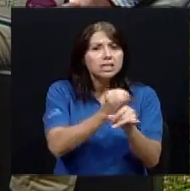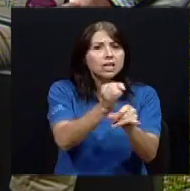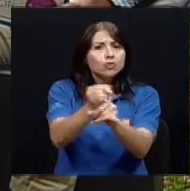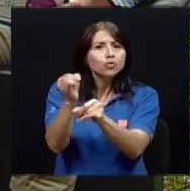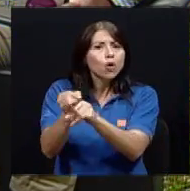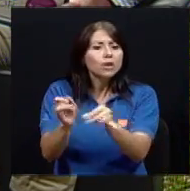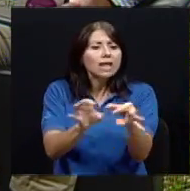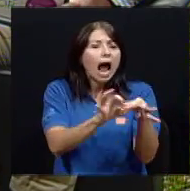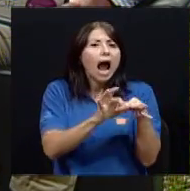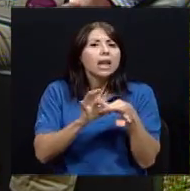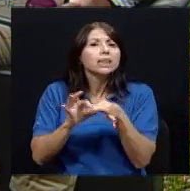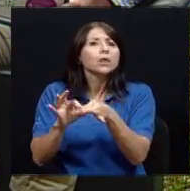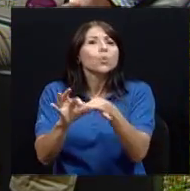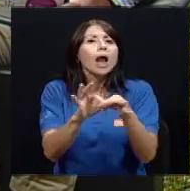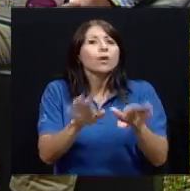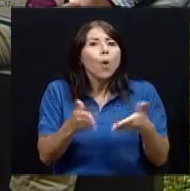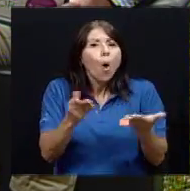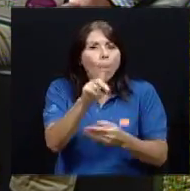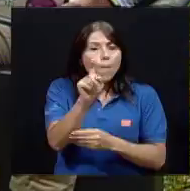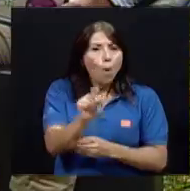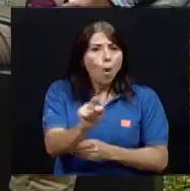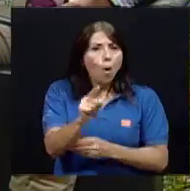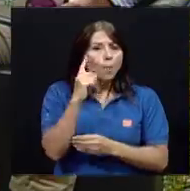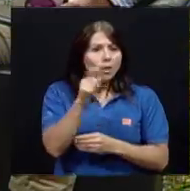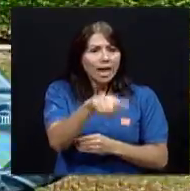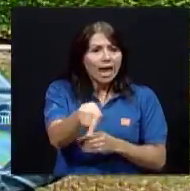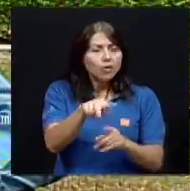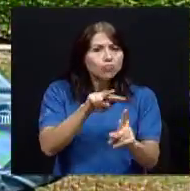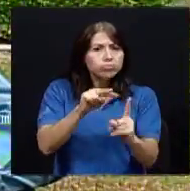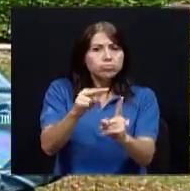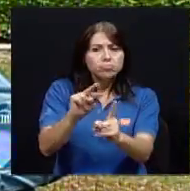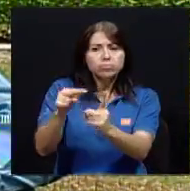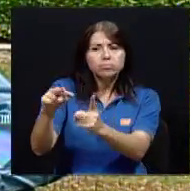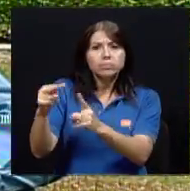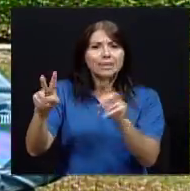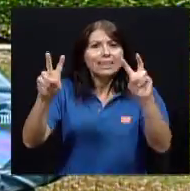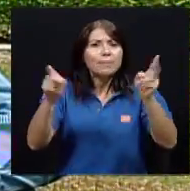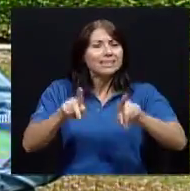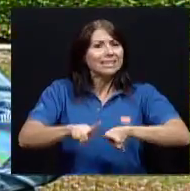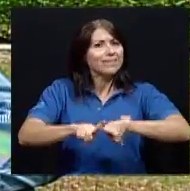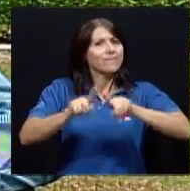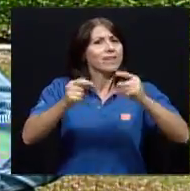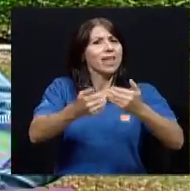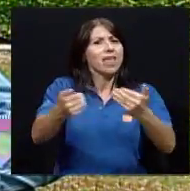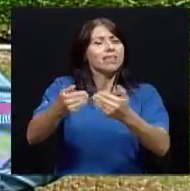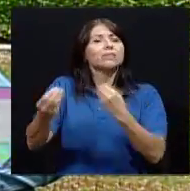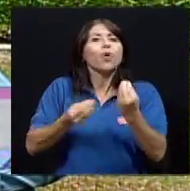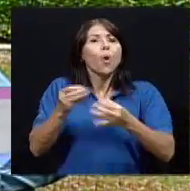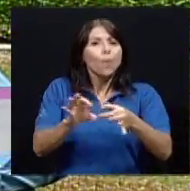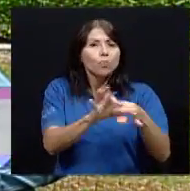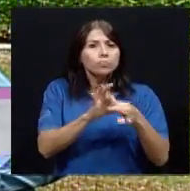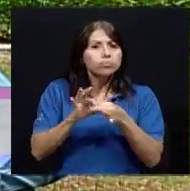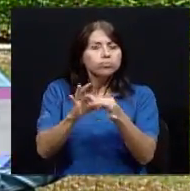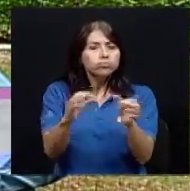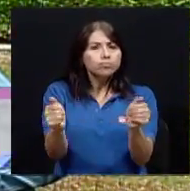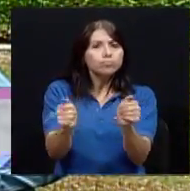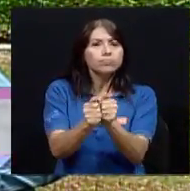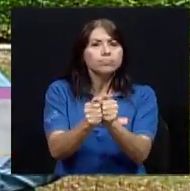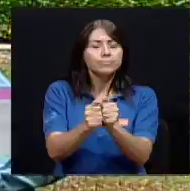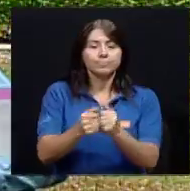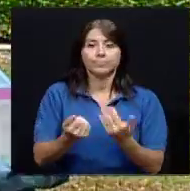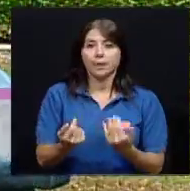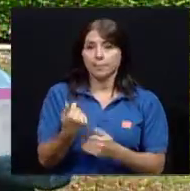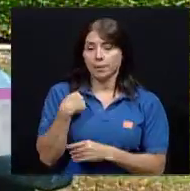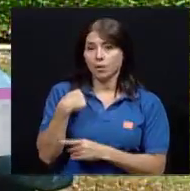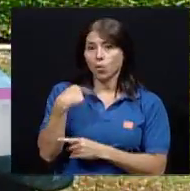totalmente sus puntos de vista muy aparte también. Bien, ¿cómo lograr que se puedan unir también? Lo que uno pensaría es que, digamos, de